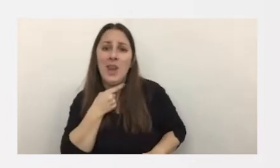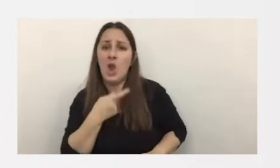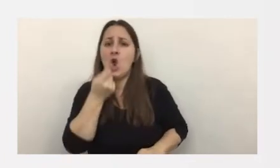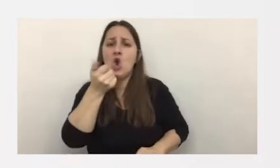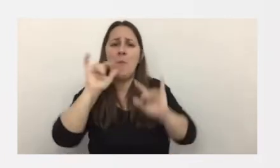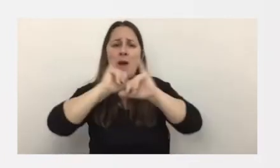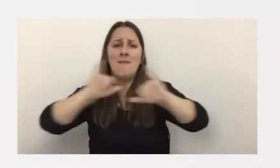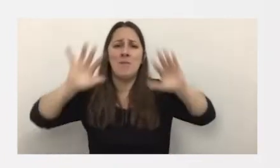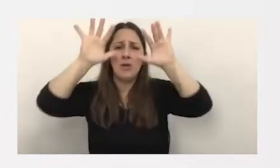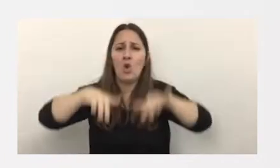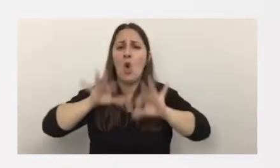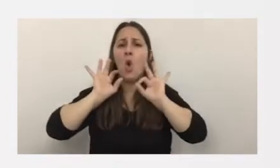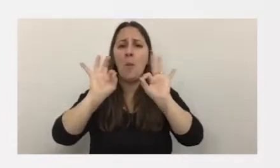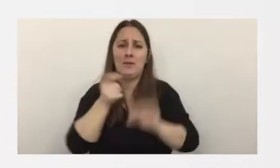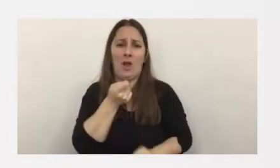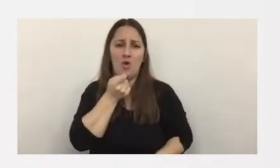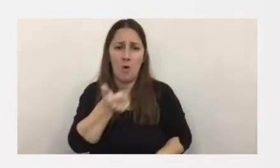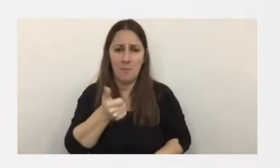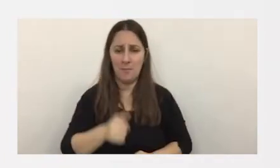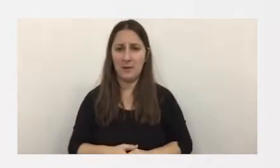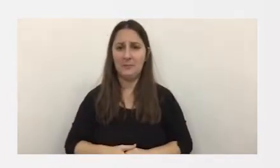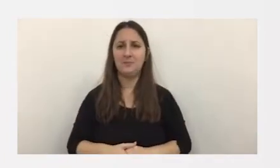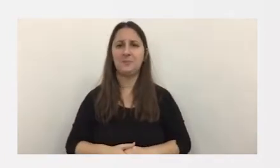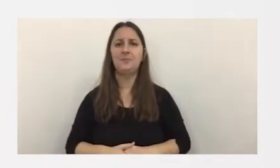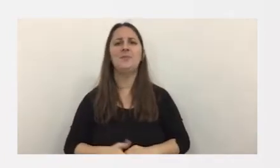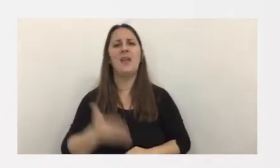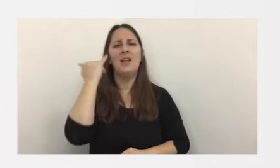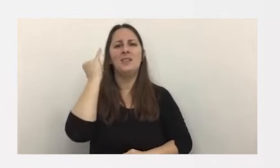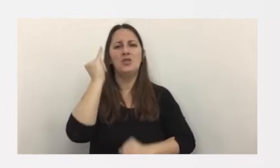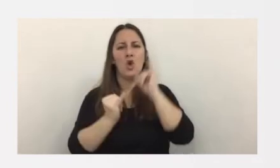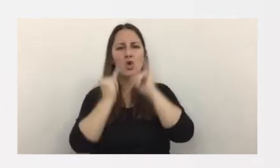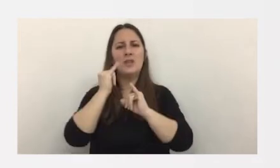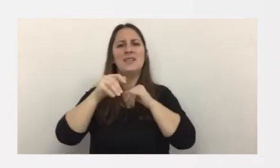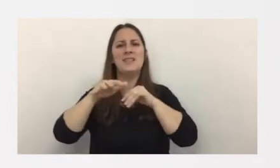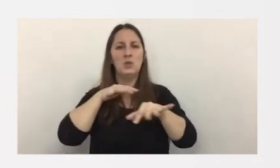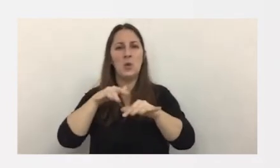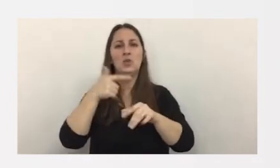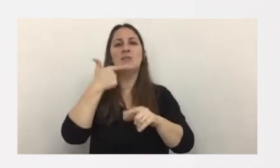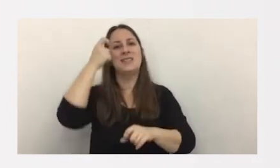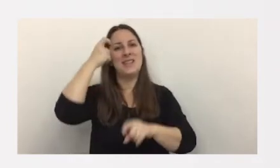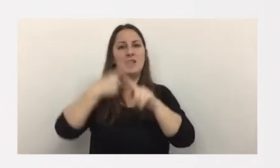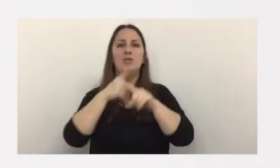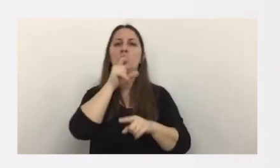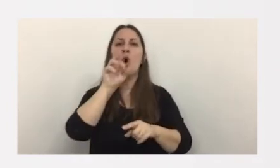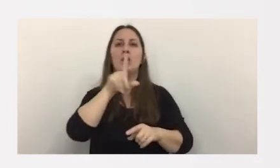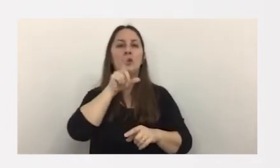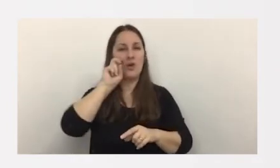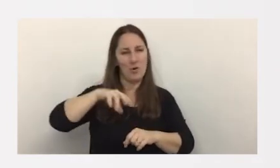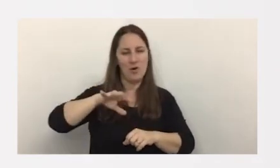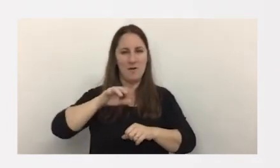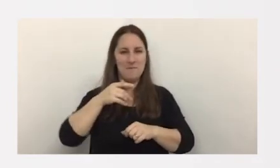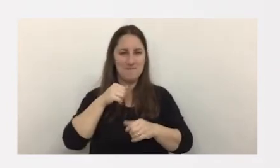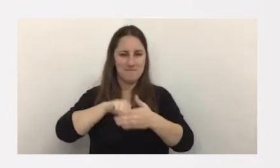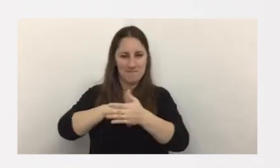comenté antes lo de las extorsiones en la mayoría de los patrones hoy el